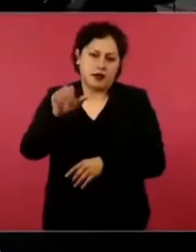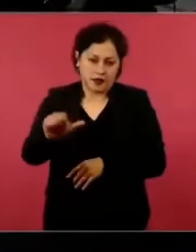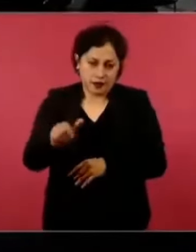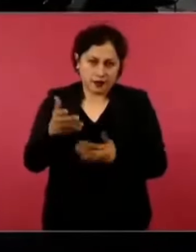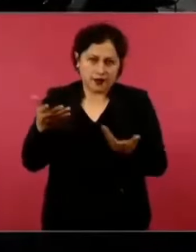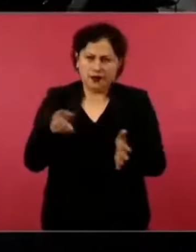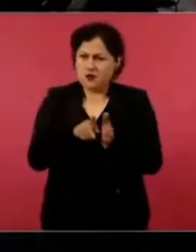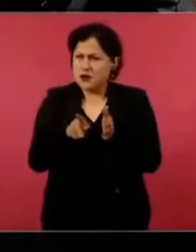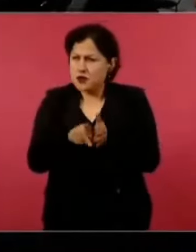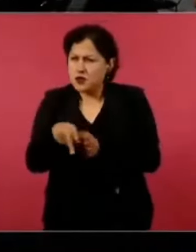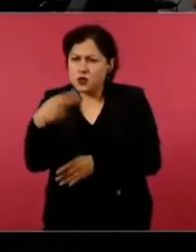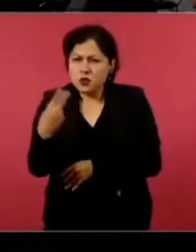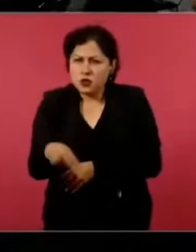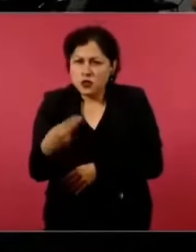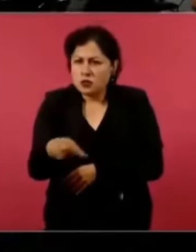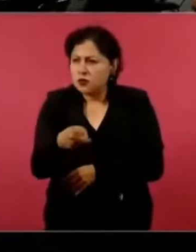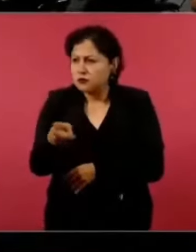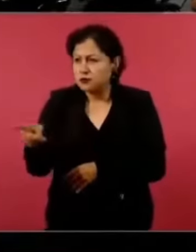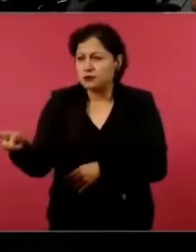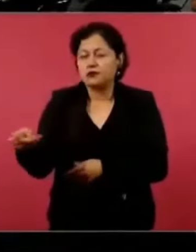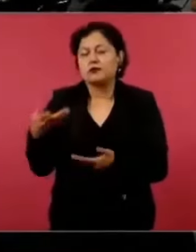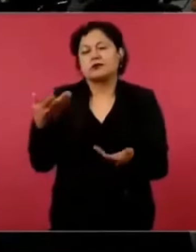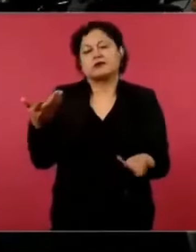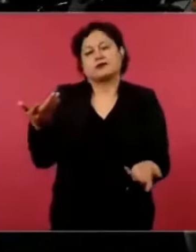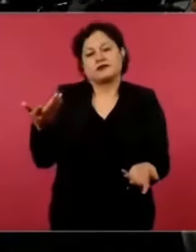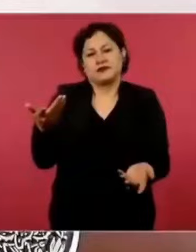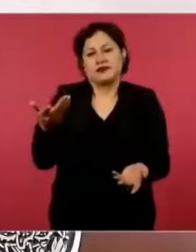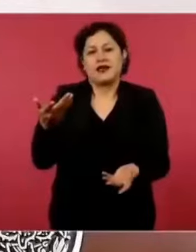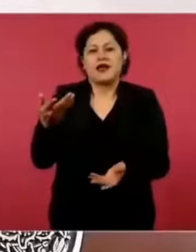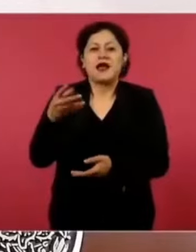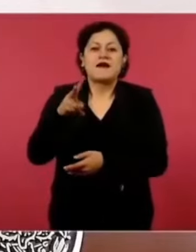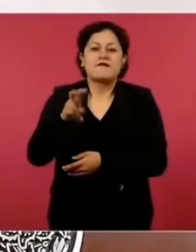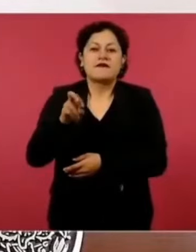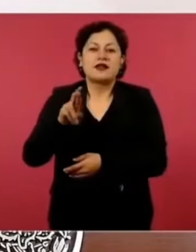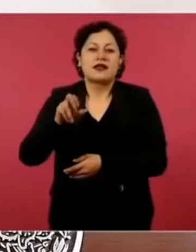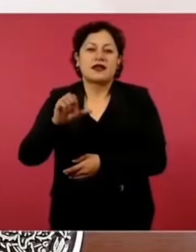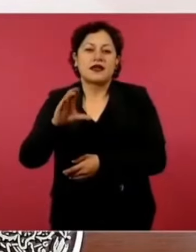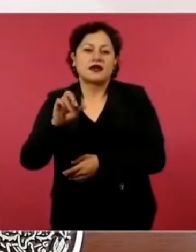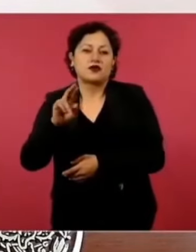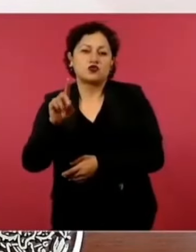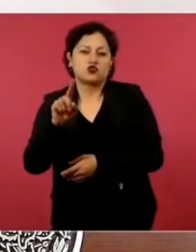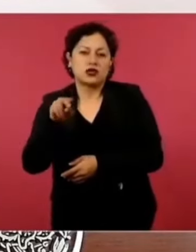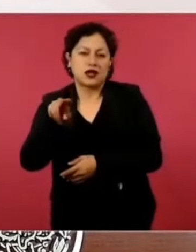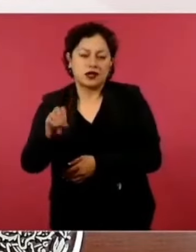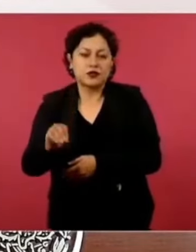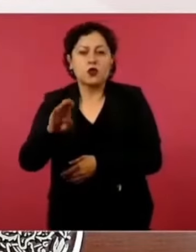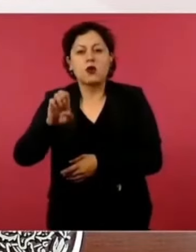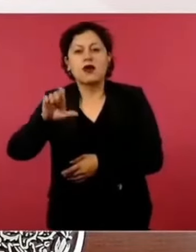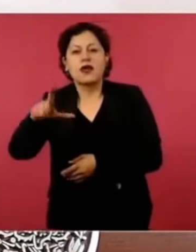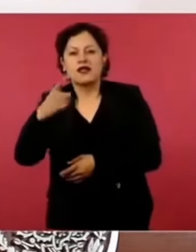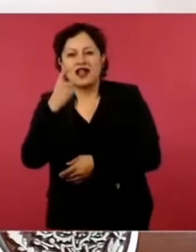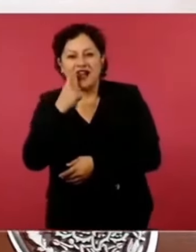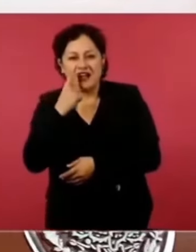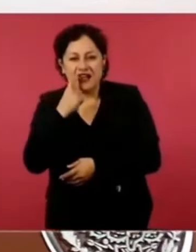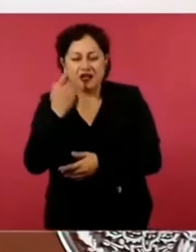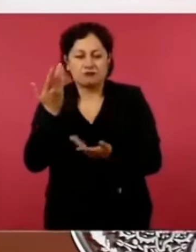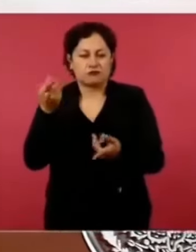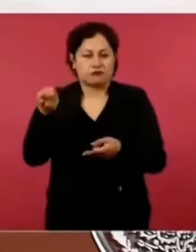por ahí debe estar. El colmillo era el cruzano y eran